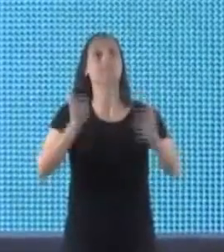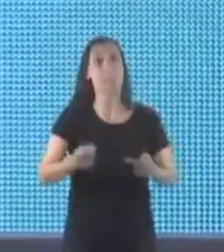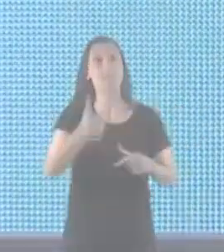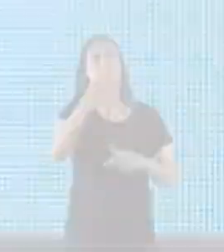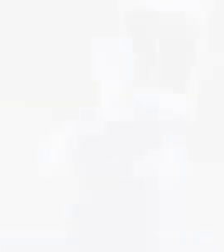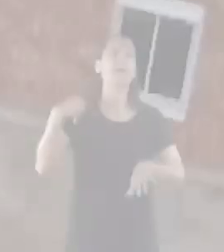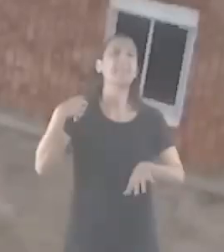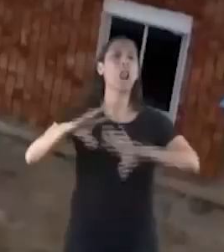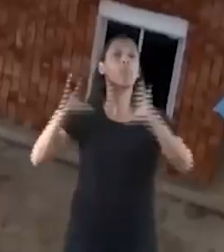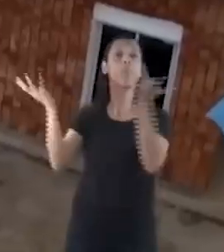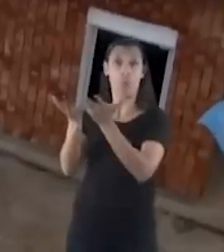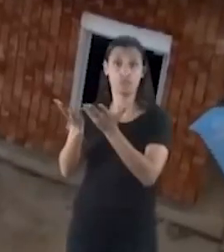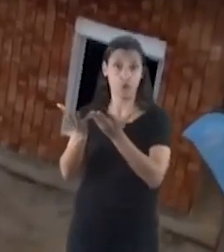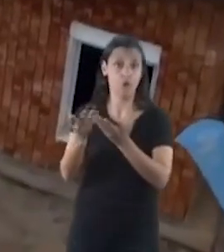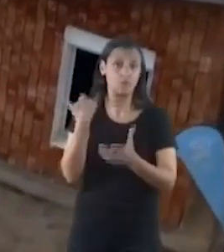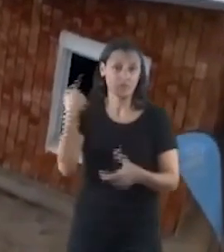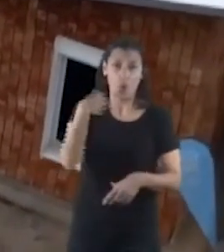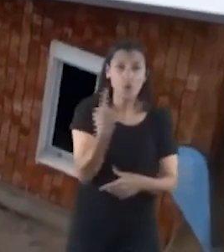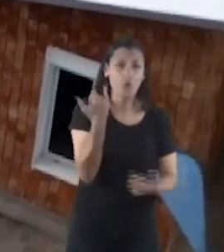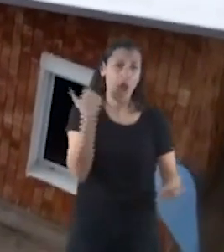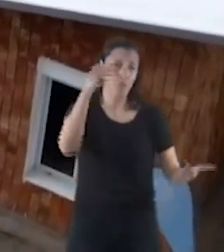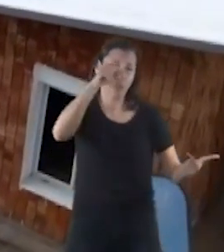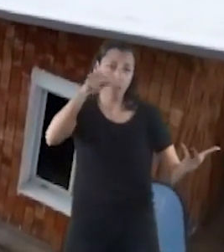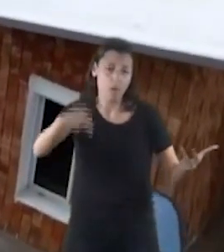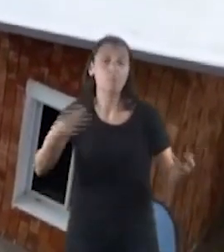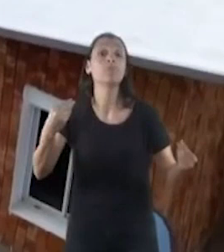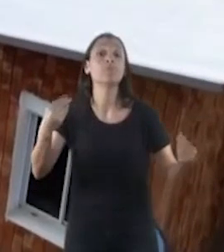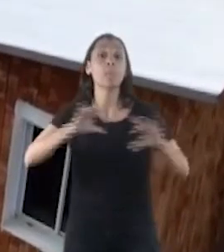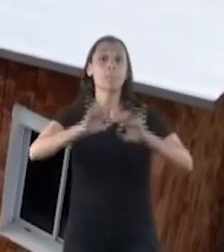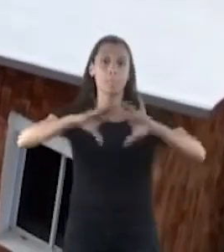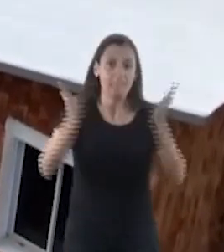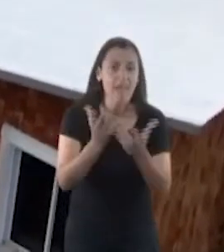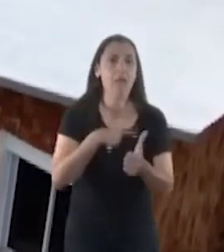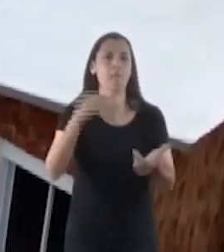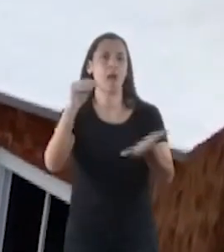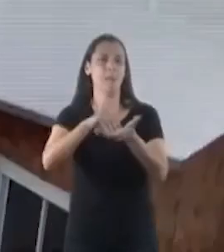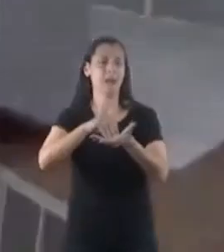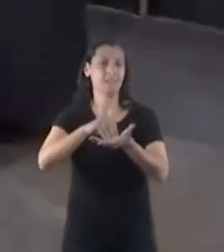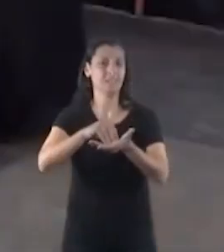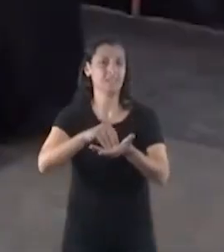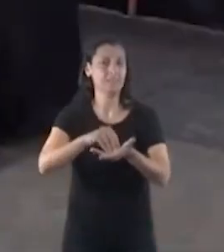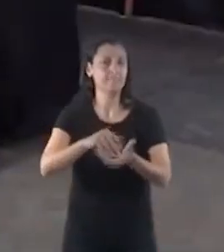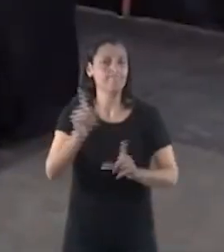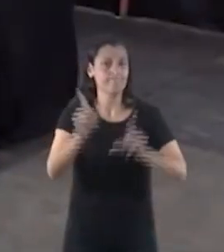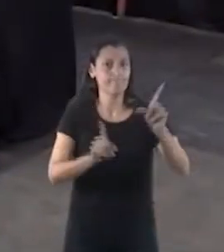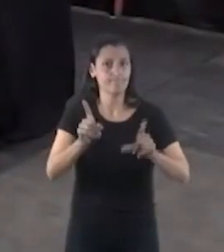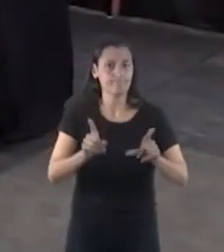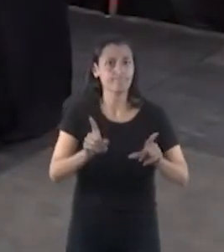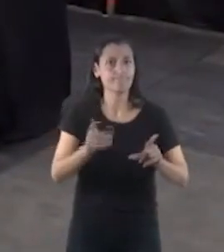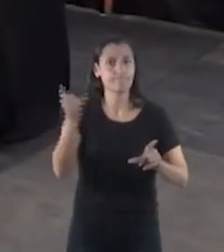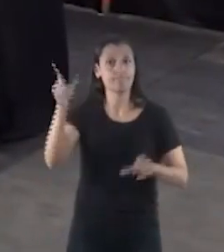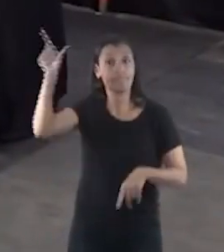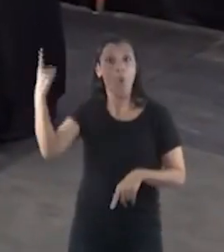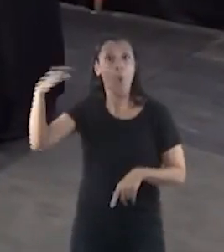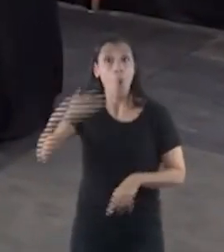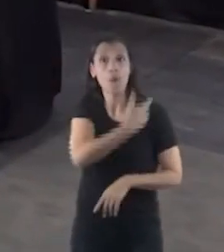en construcción. Nos ha pasado de todo, nos ha pasado una pandemia, tenés el triste privilegio de ser el único gobernador